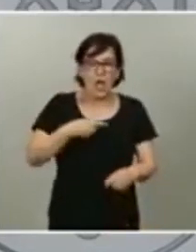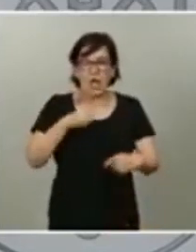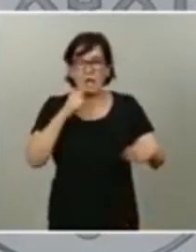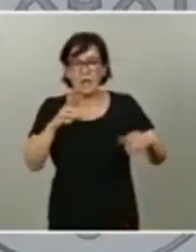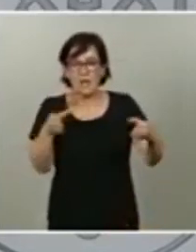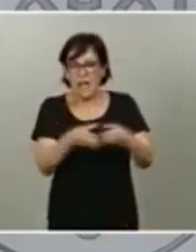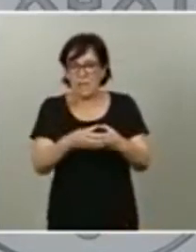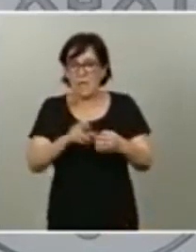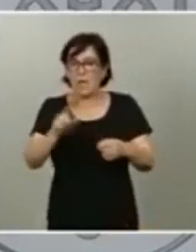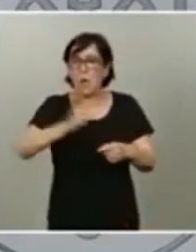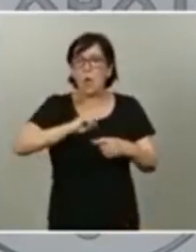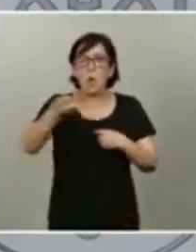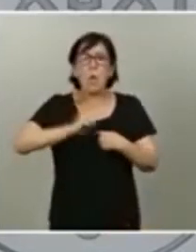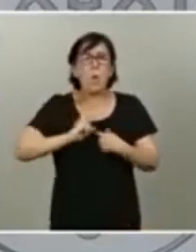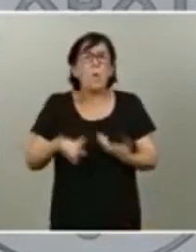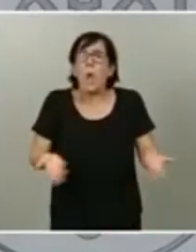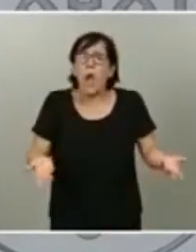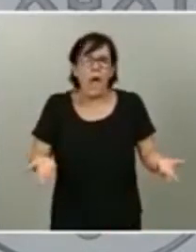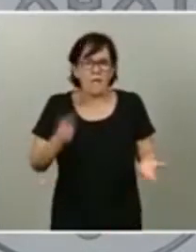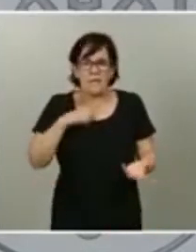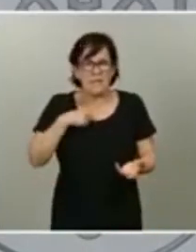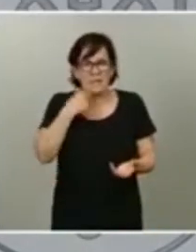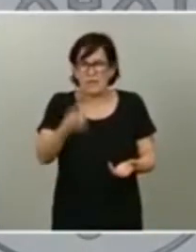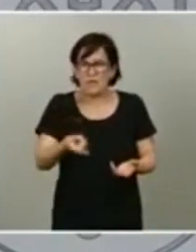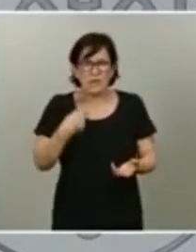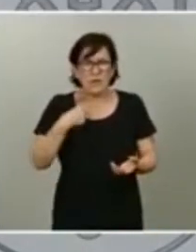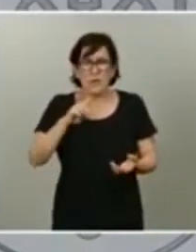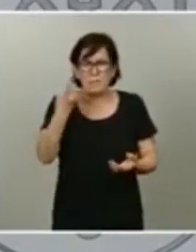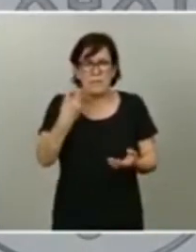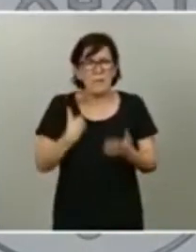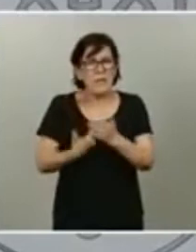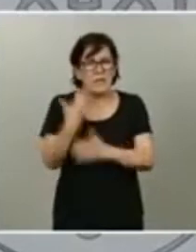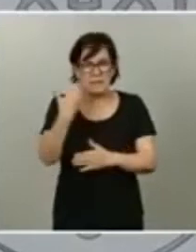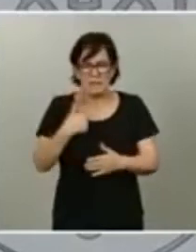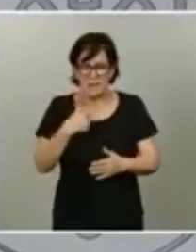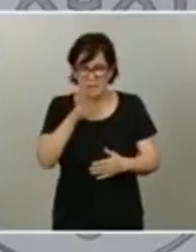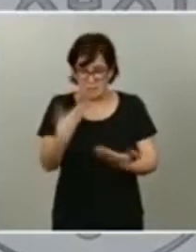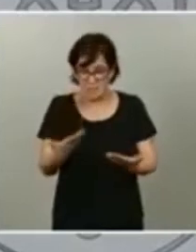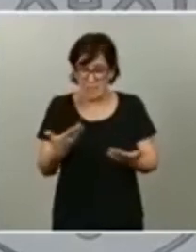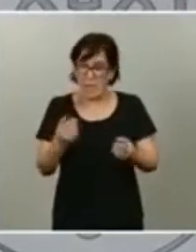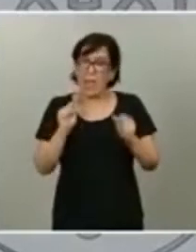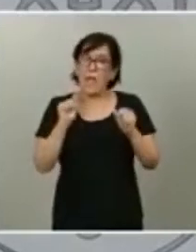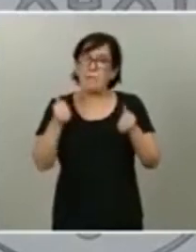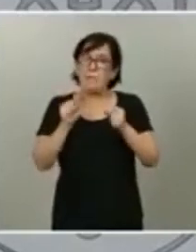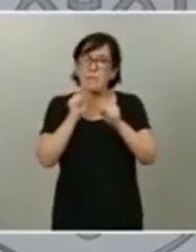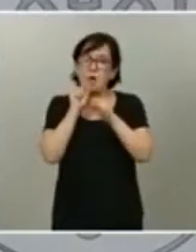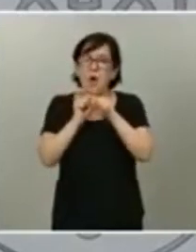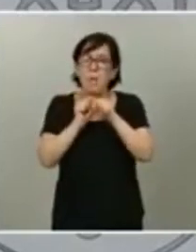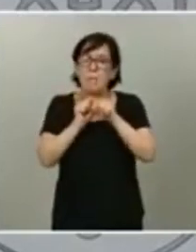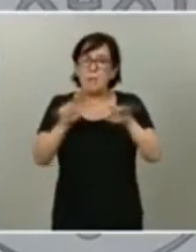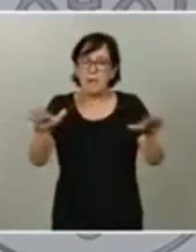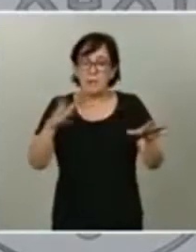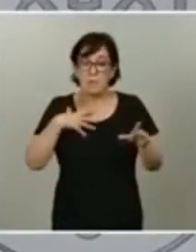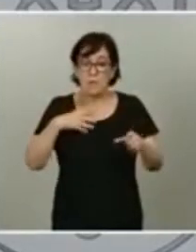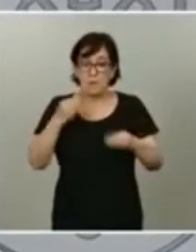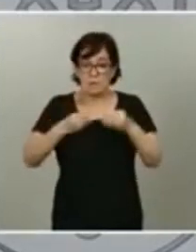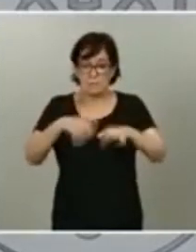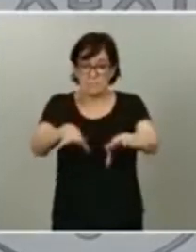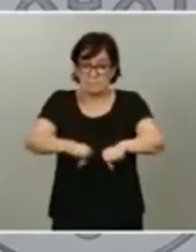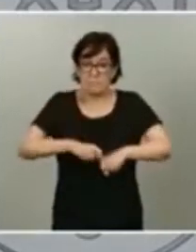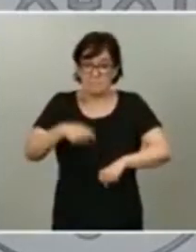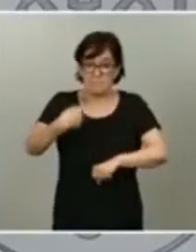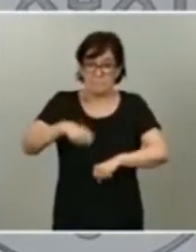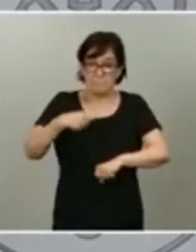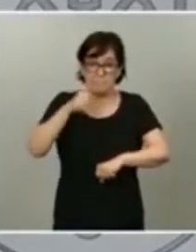nosotros desde el primer día no solo a raíz de la pandemia sino cuando se hizo la investidura hemos tendido la mano